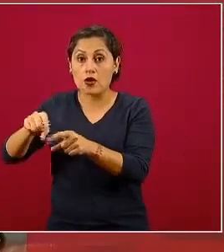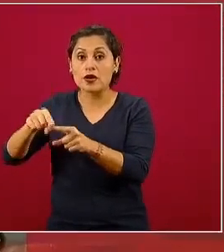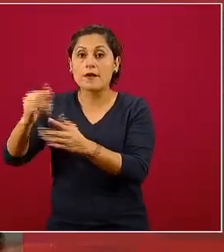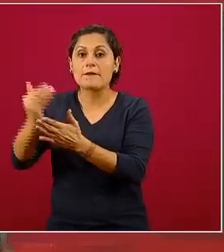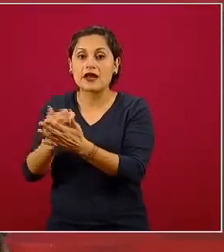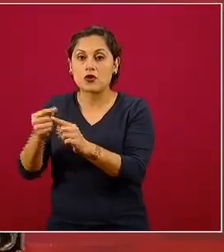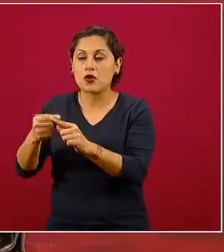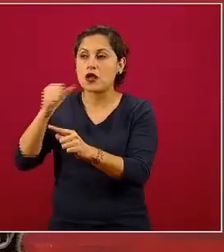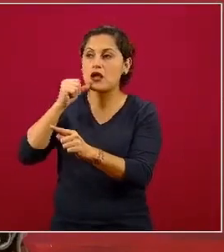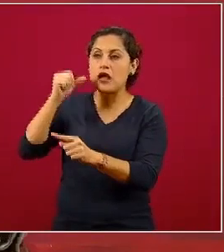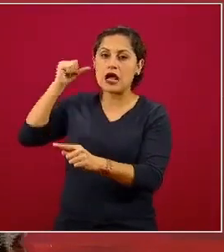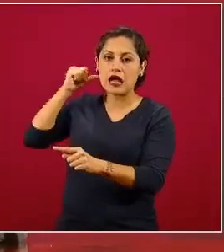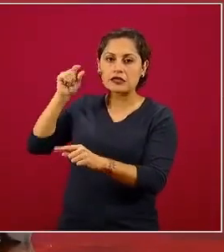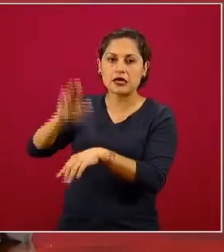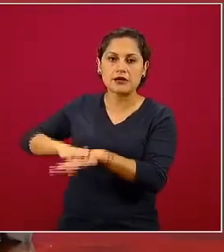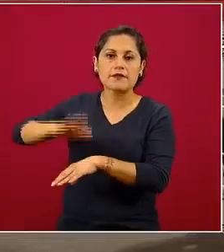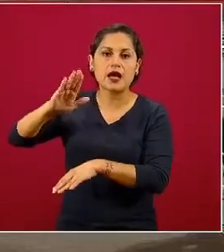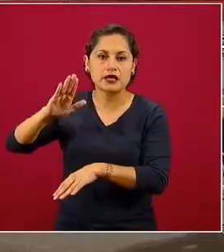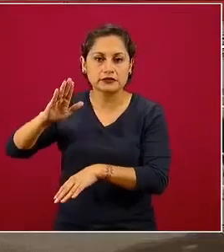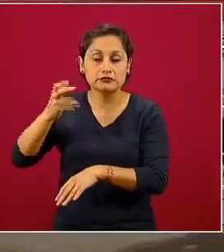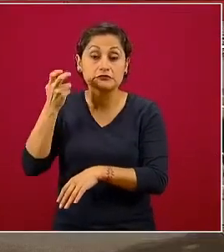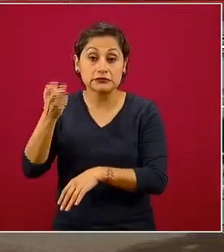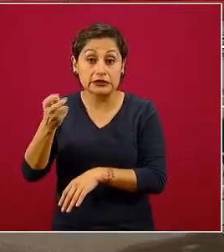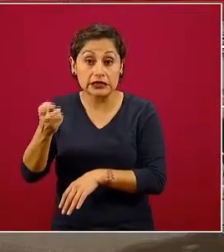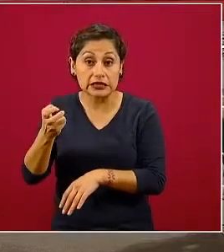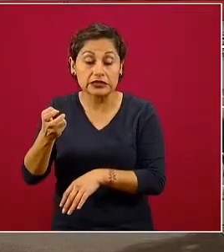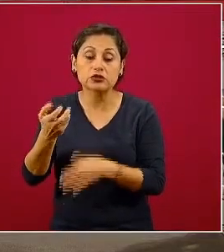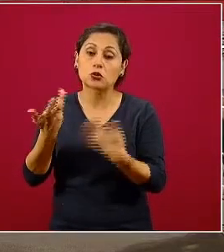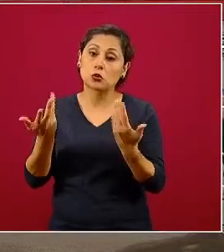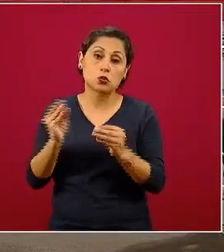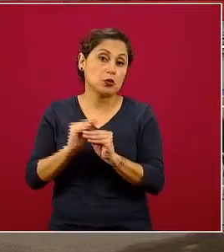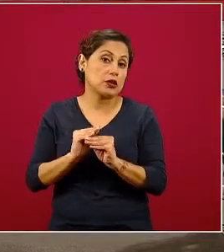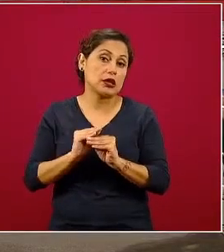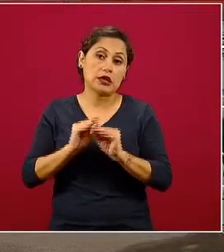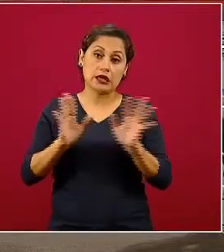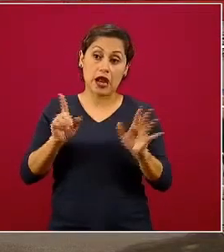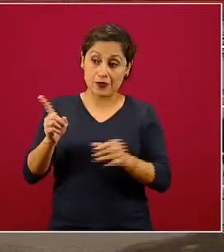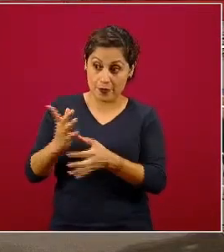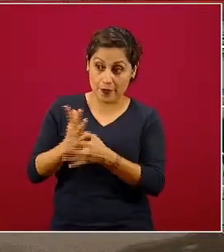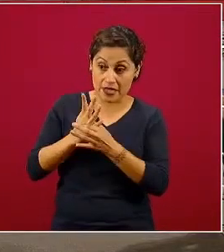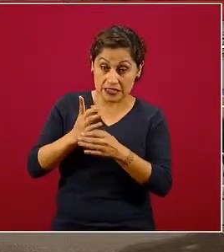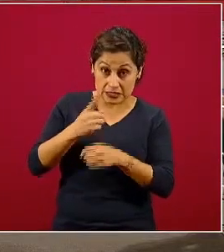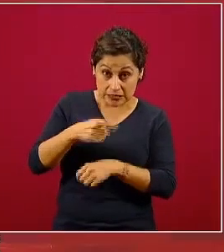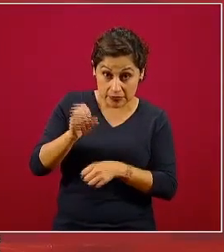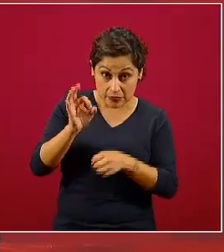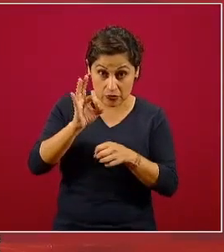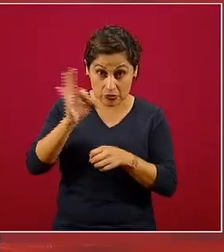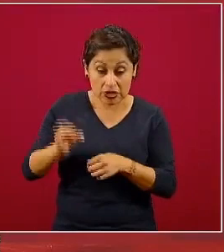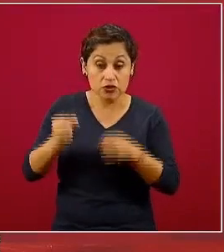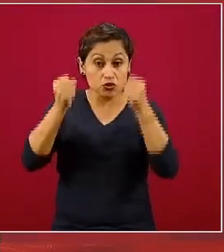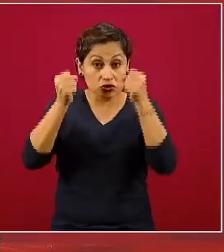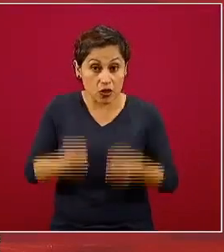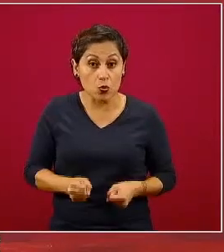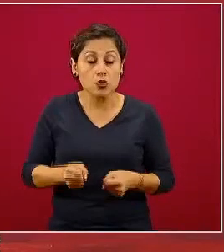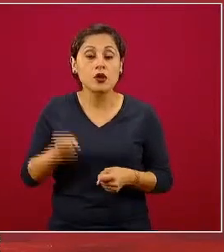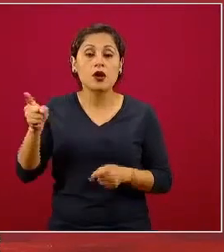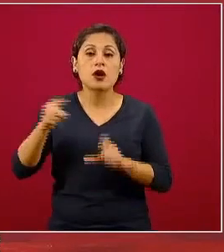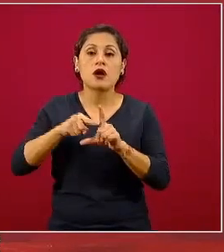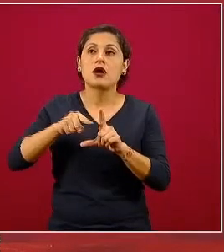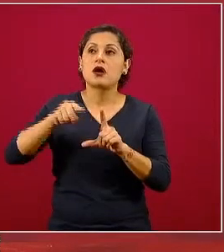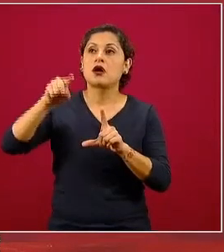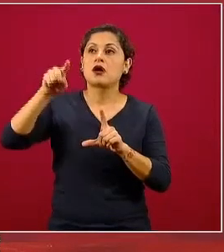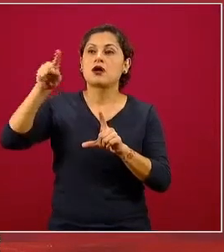y esta es una señal muy contundente como usted le llama directamente observable que la